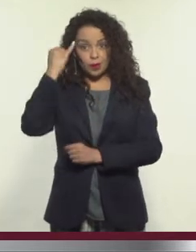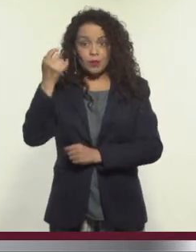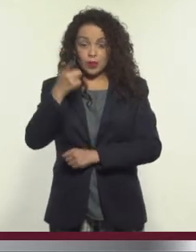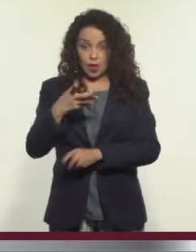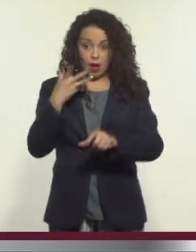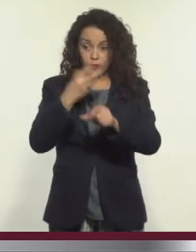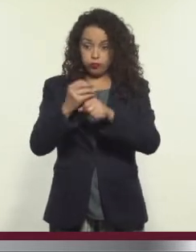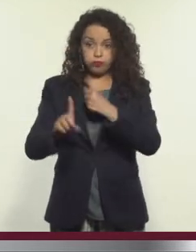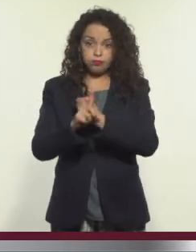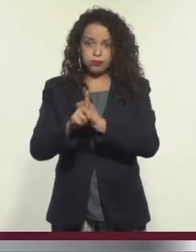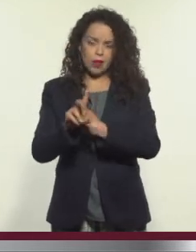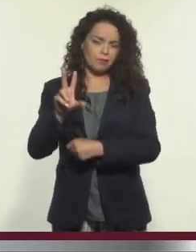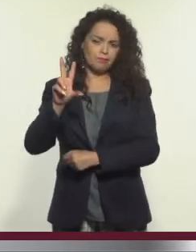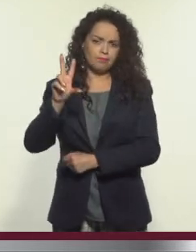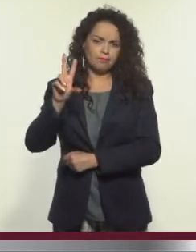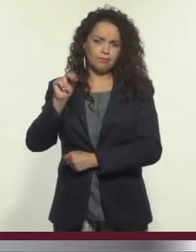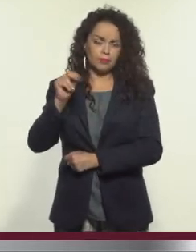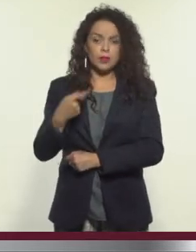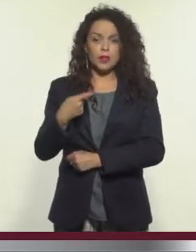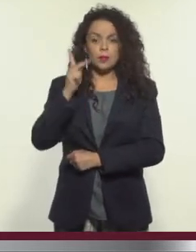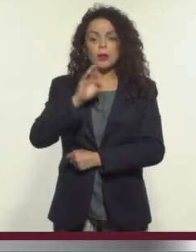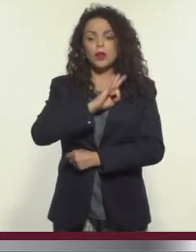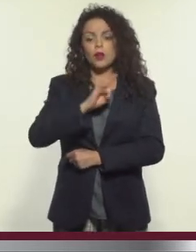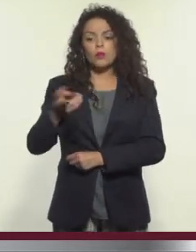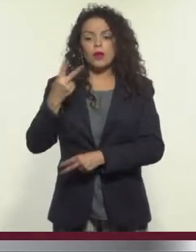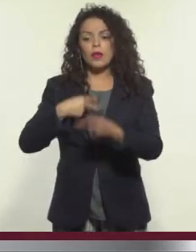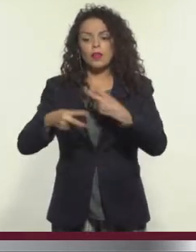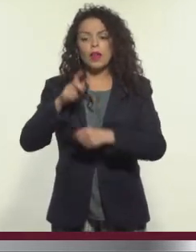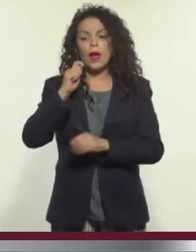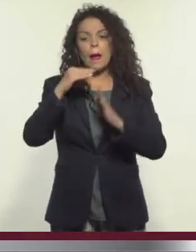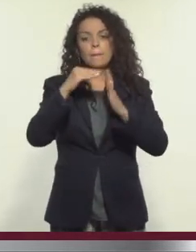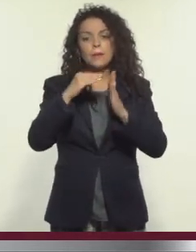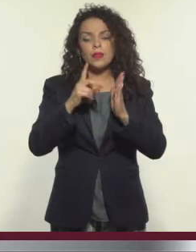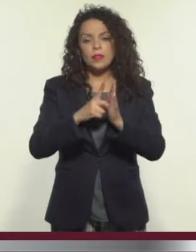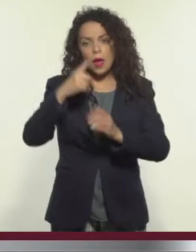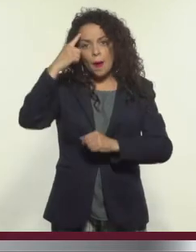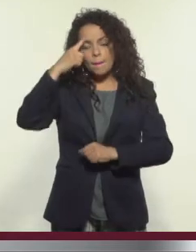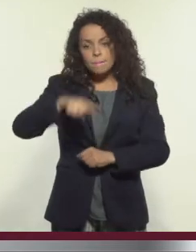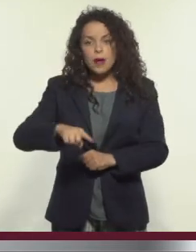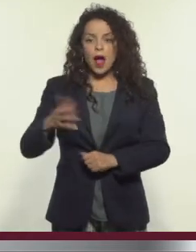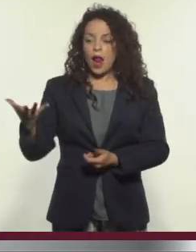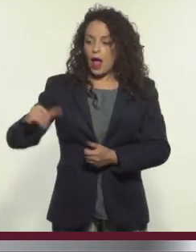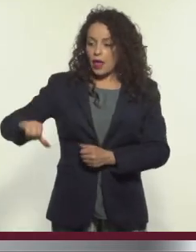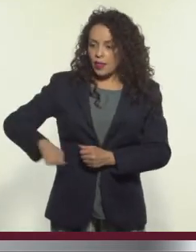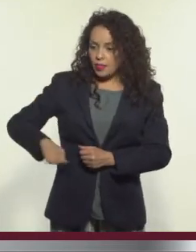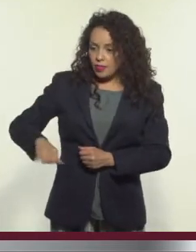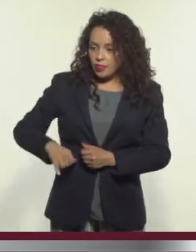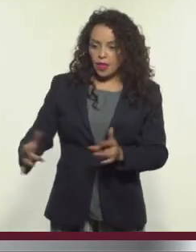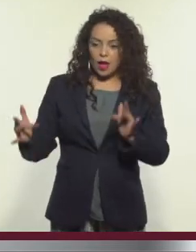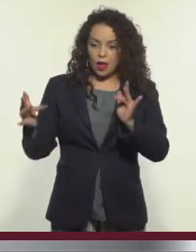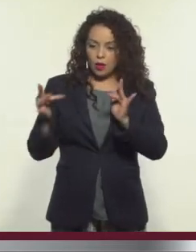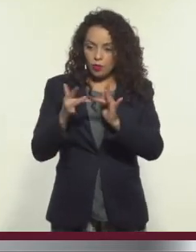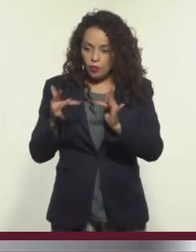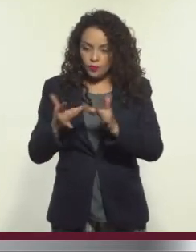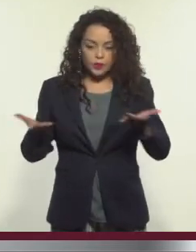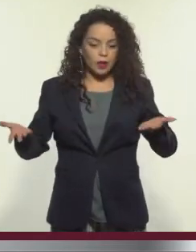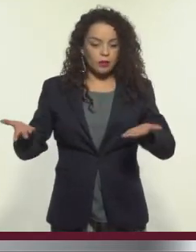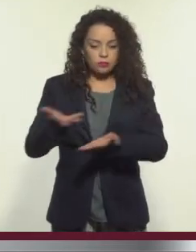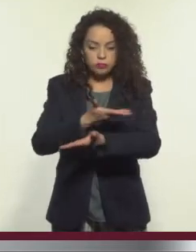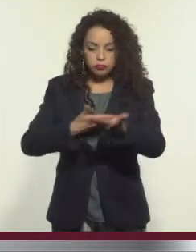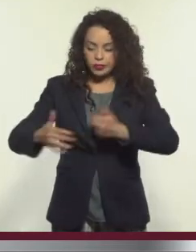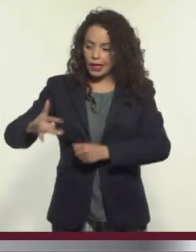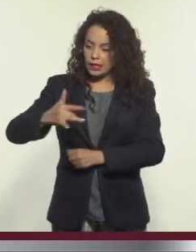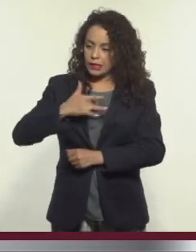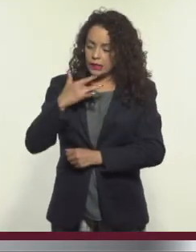problemas, pero puede arrancar un mecanismo de interés, de interacción, de empatía,